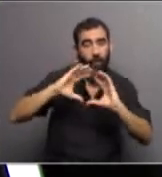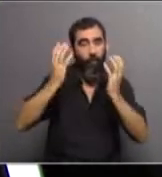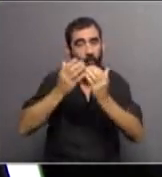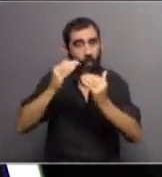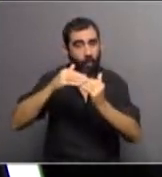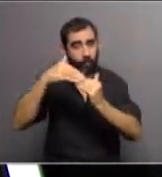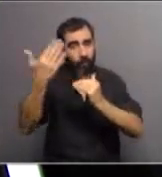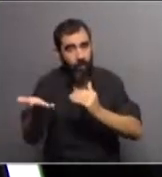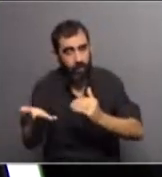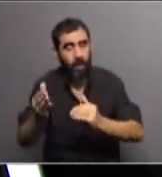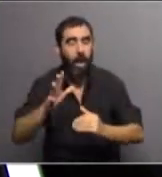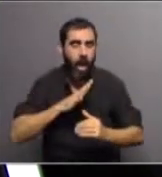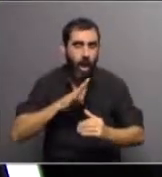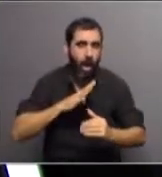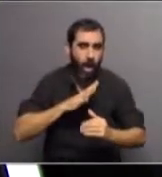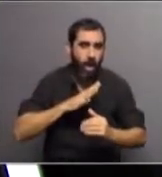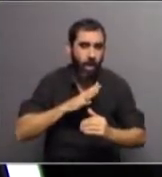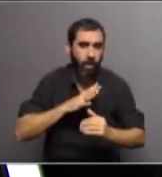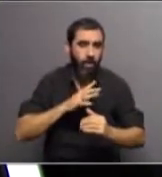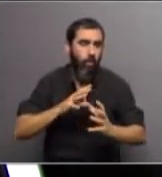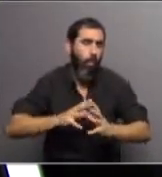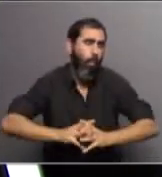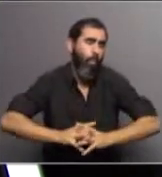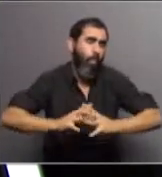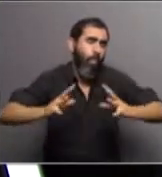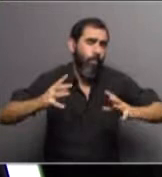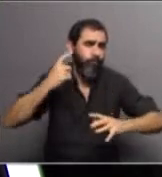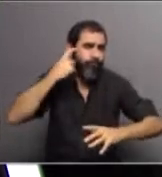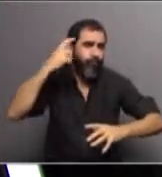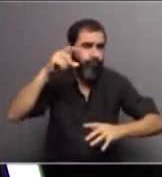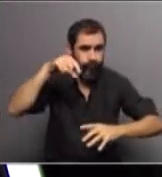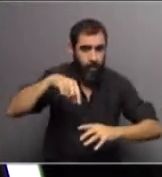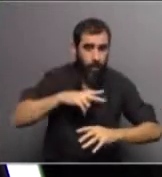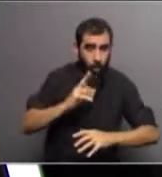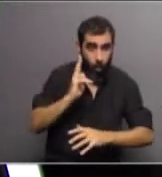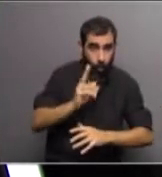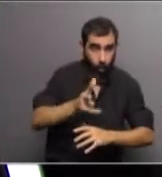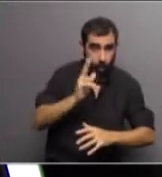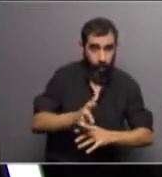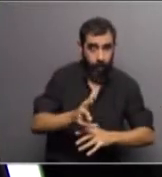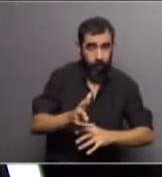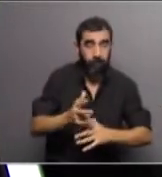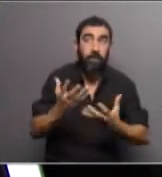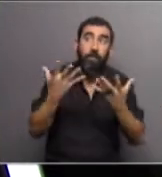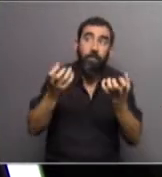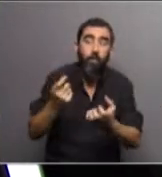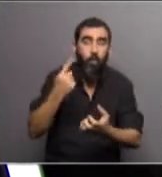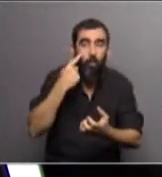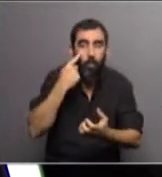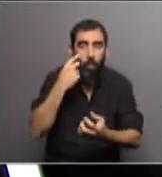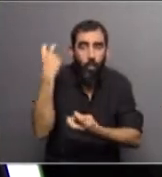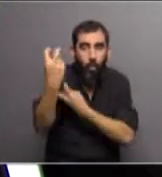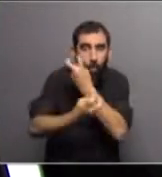y hay grandes emprendimientos, gigantescos emprendimientos a escala humana que han intentado esta búsqueda.